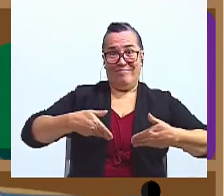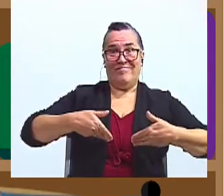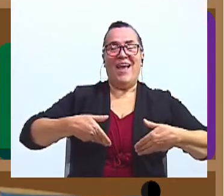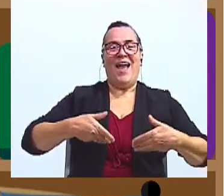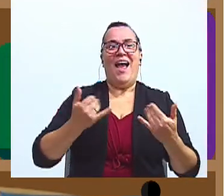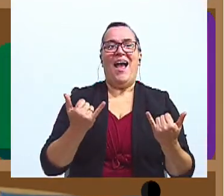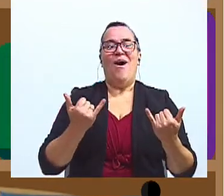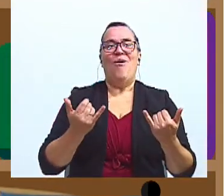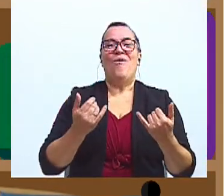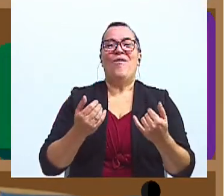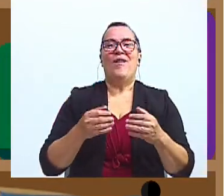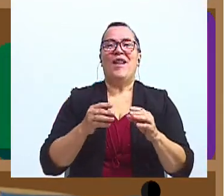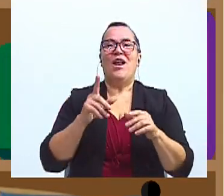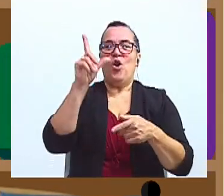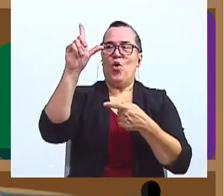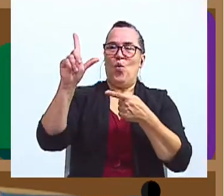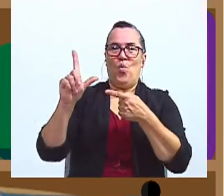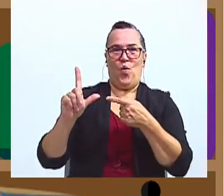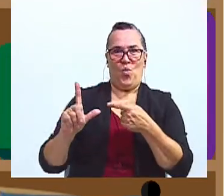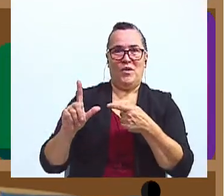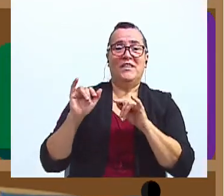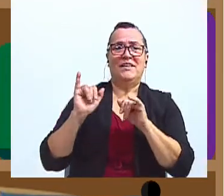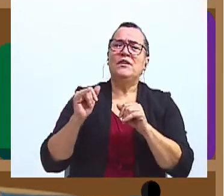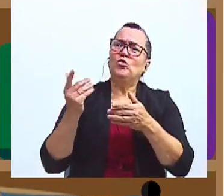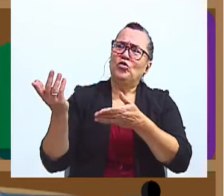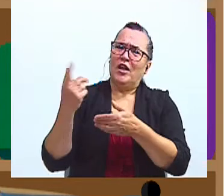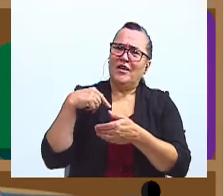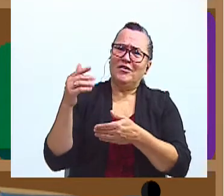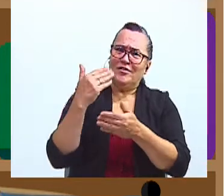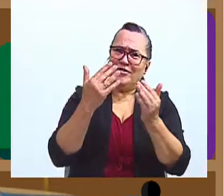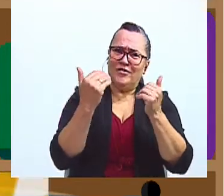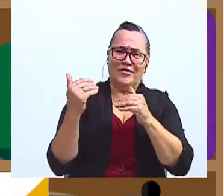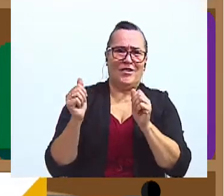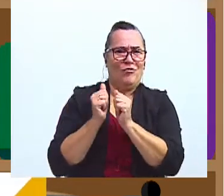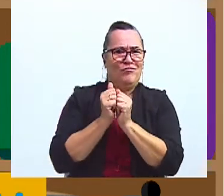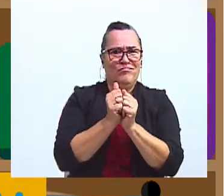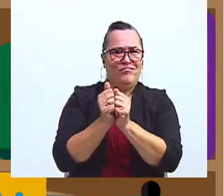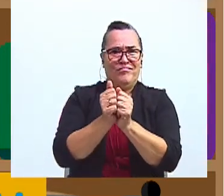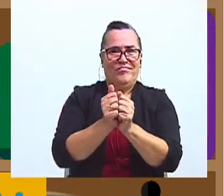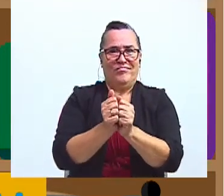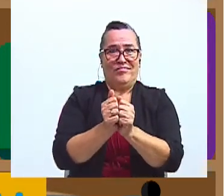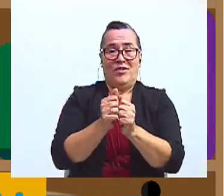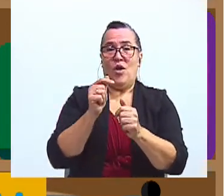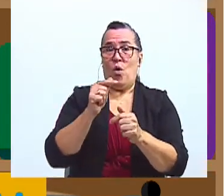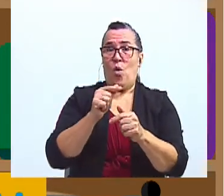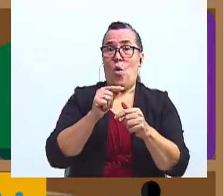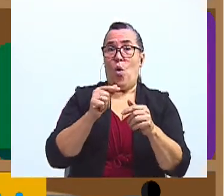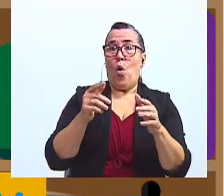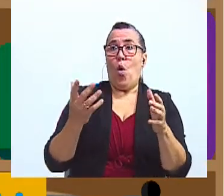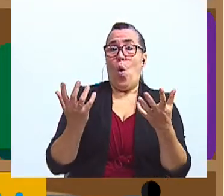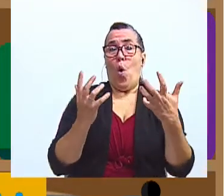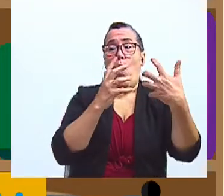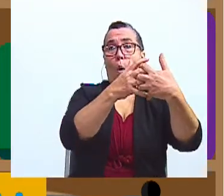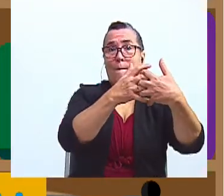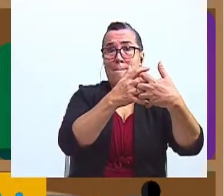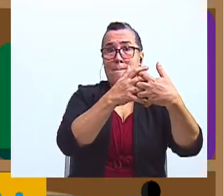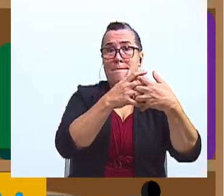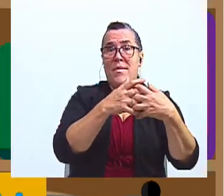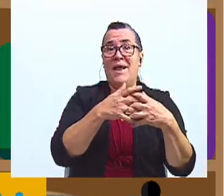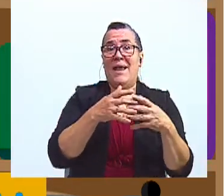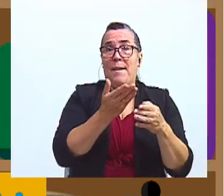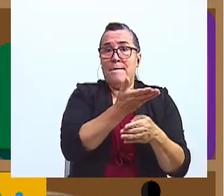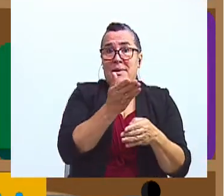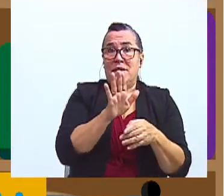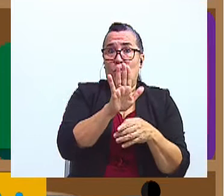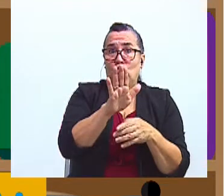Estamos dando las clases los lunes y queremos que nos acompañen. Recuerden, estas clases son complemento de la